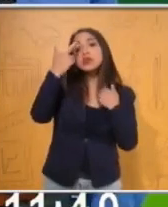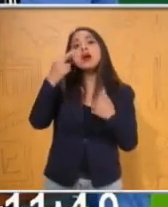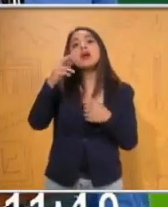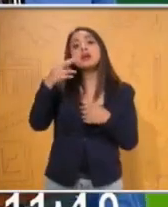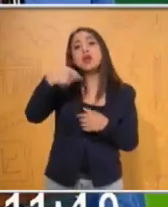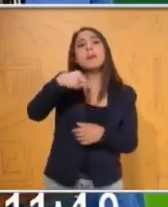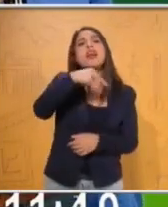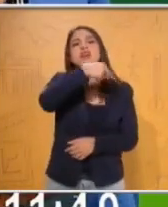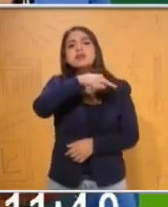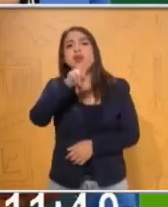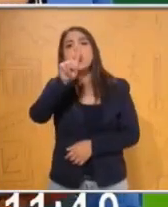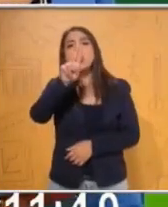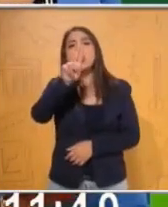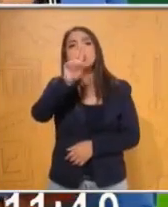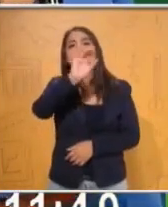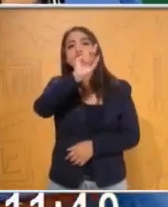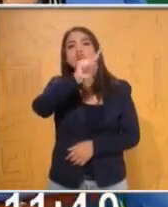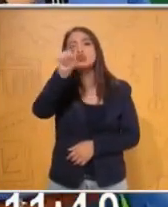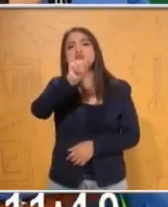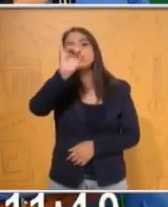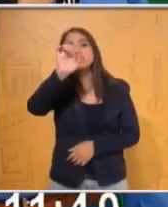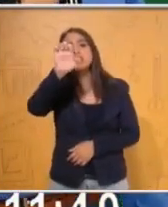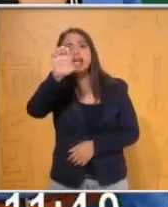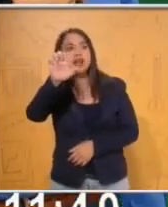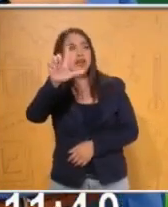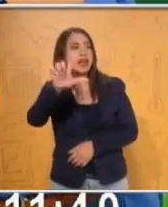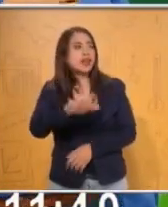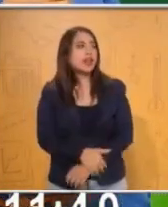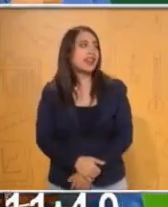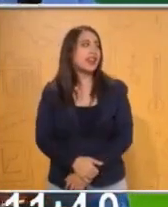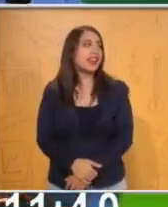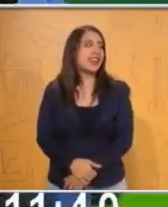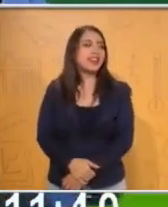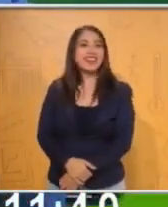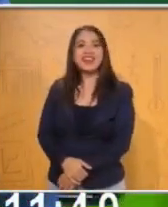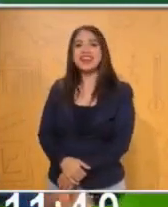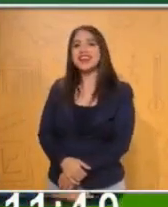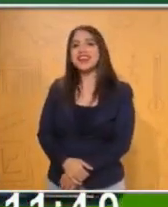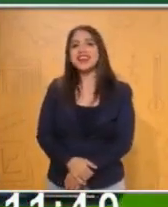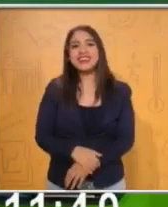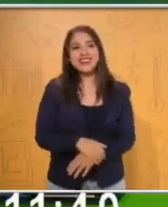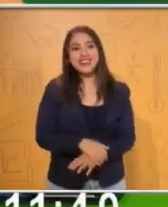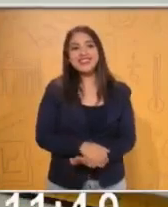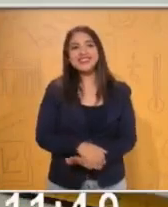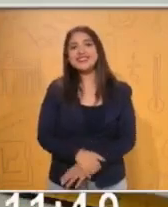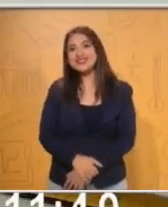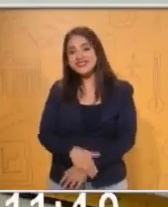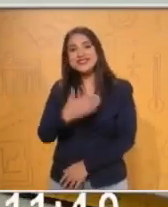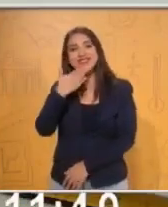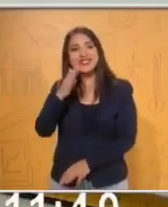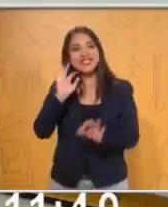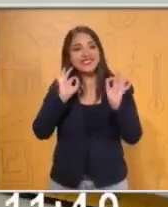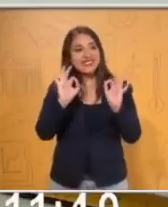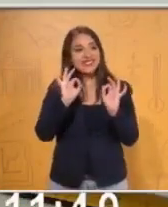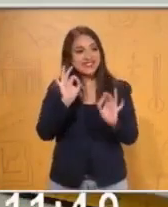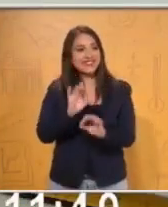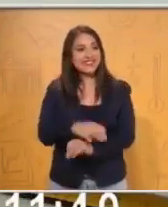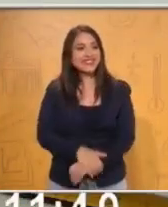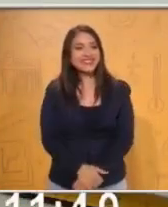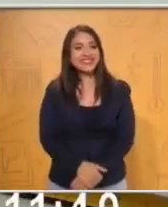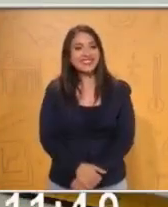Uciel. ¿Y ahora al revés? Leizu. ¡Ay, excelente, maestro! ¡Está muy fácil!